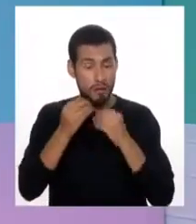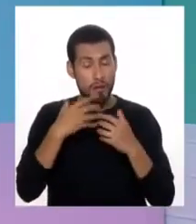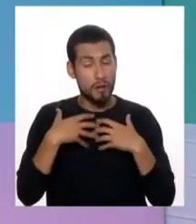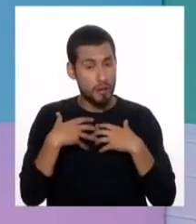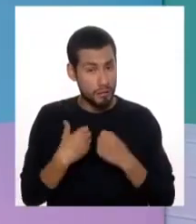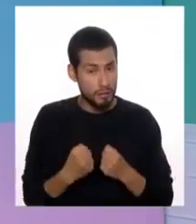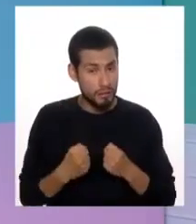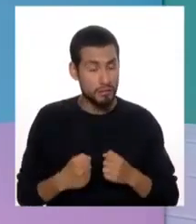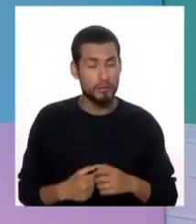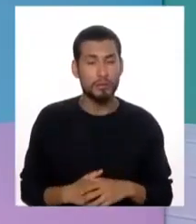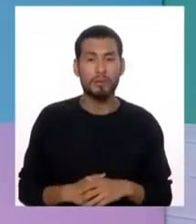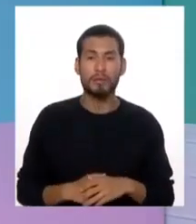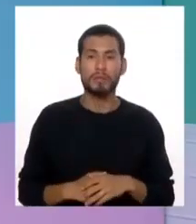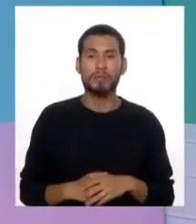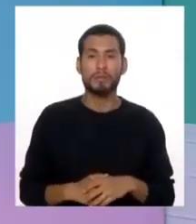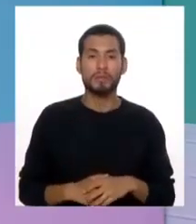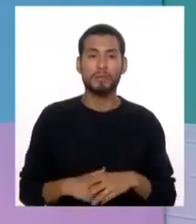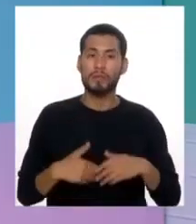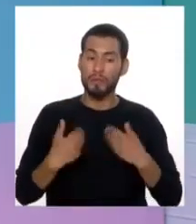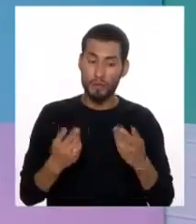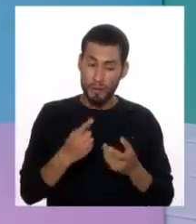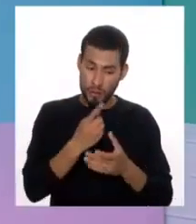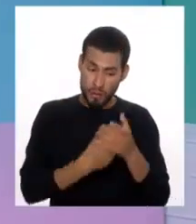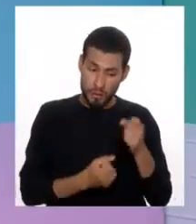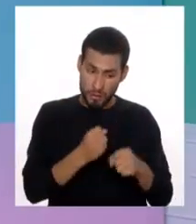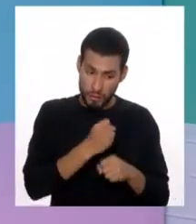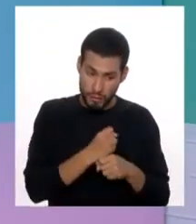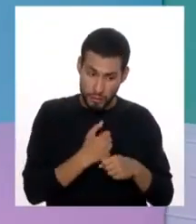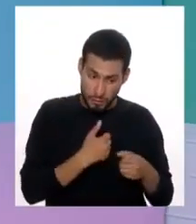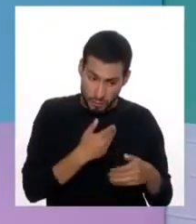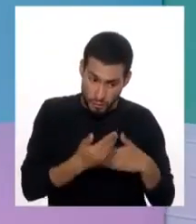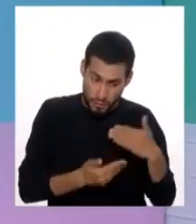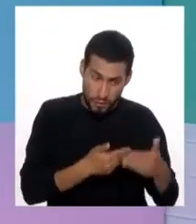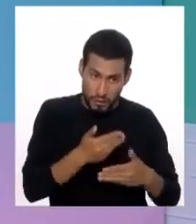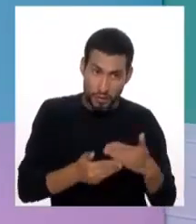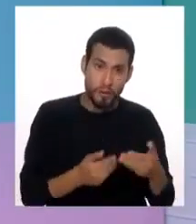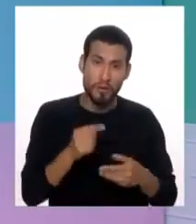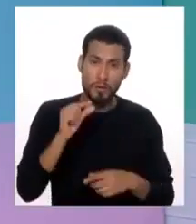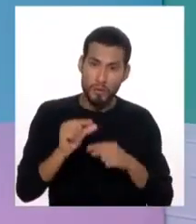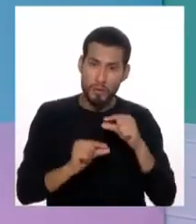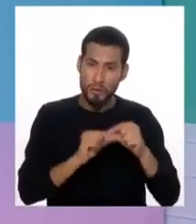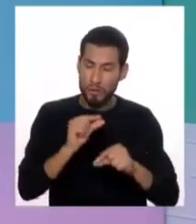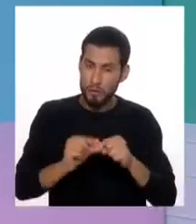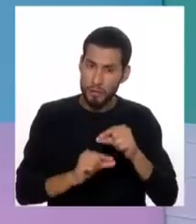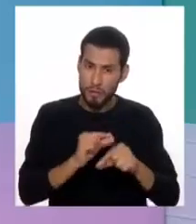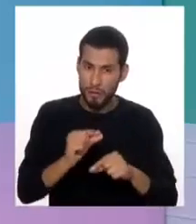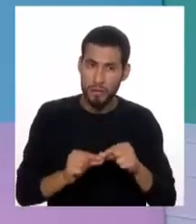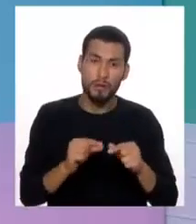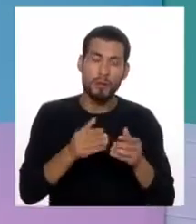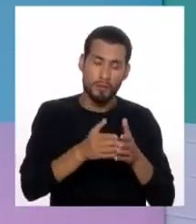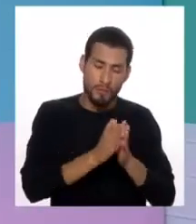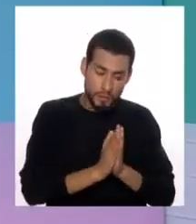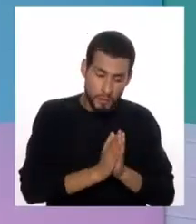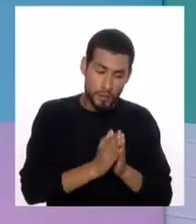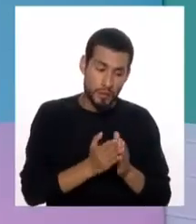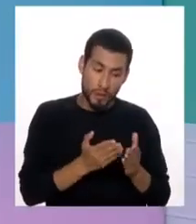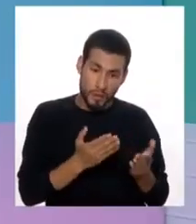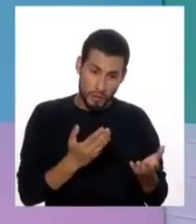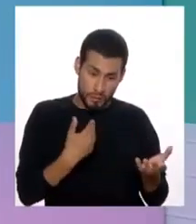saludable y poder ganar la confianza, y poco a poco pedirles que